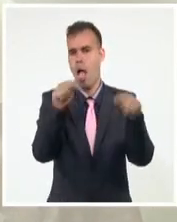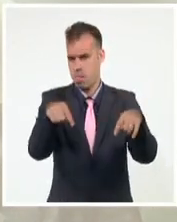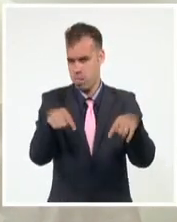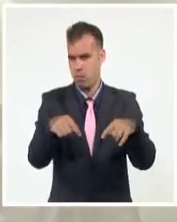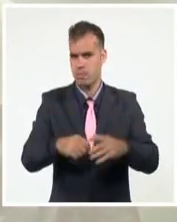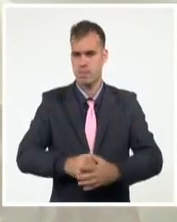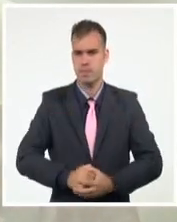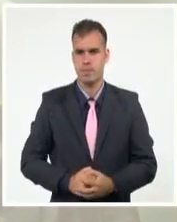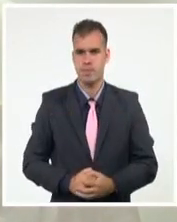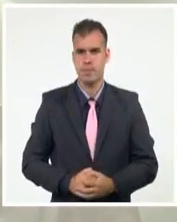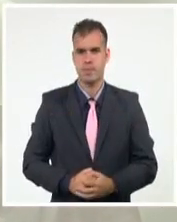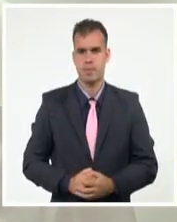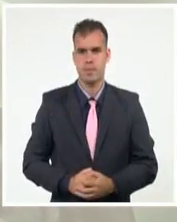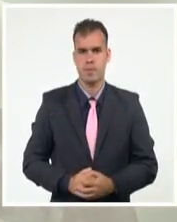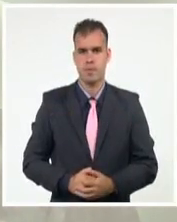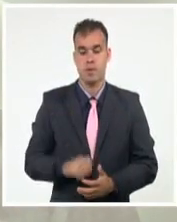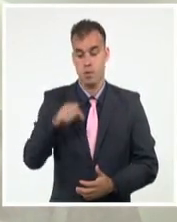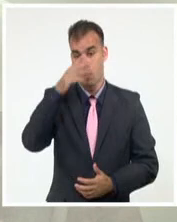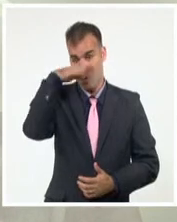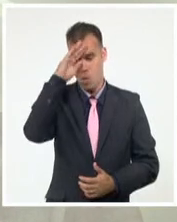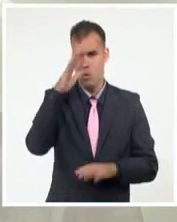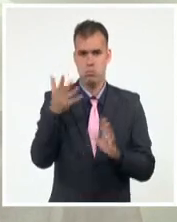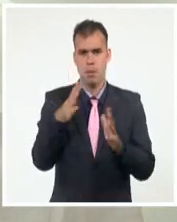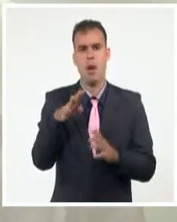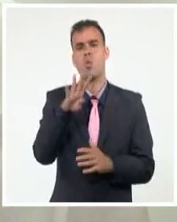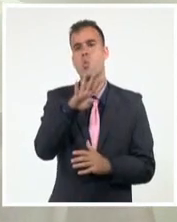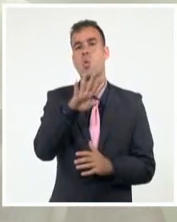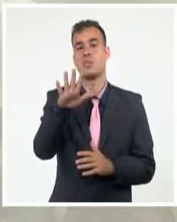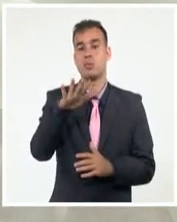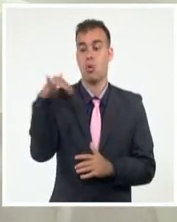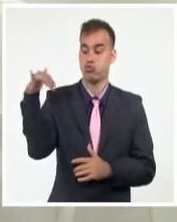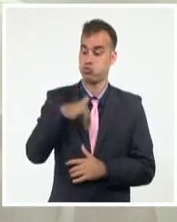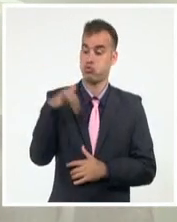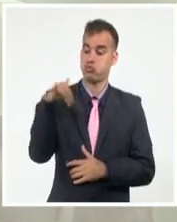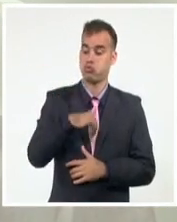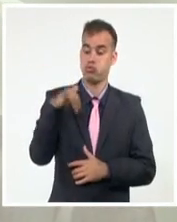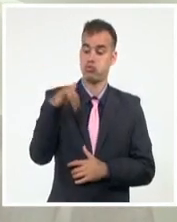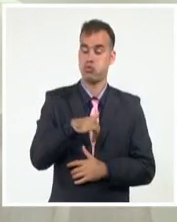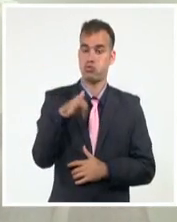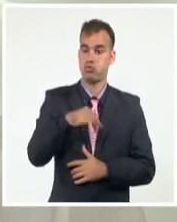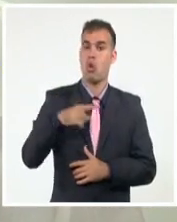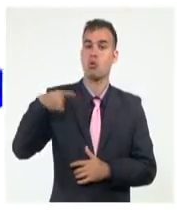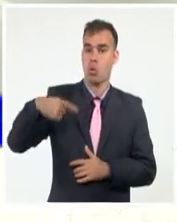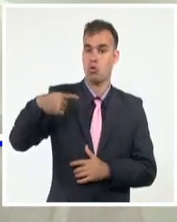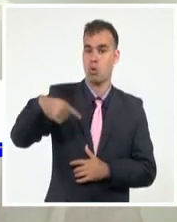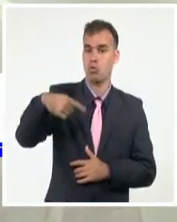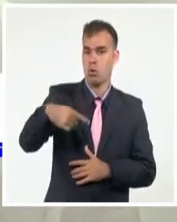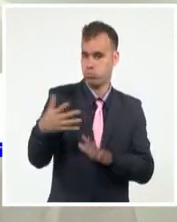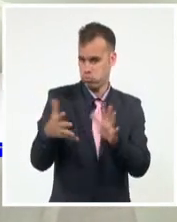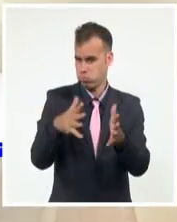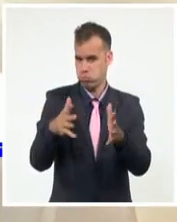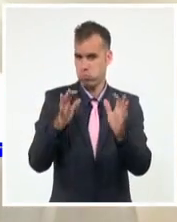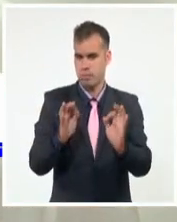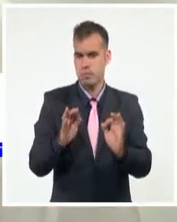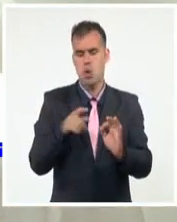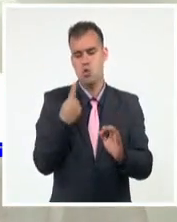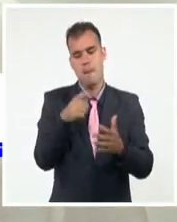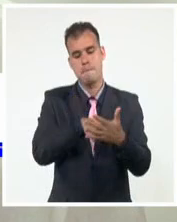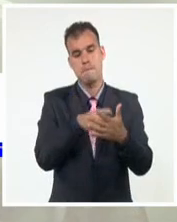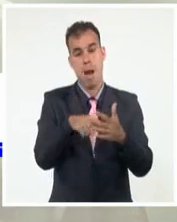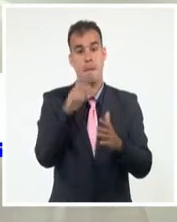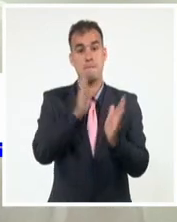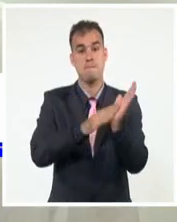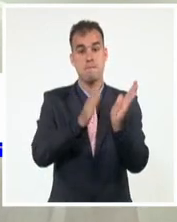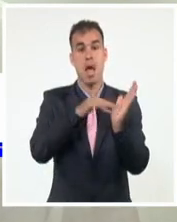más de 45 vuelos diarios como promedio y estamos previendo que en el mes de diciembre